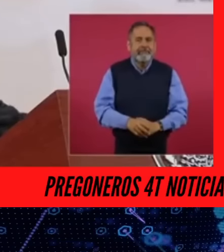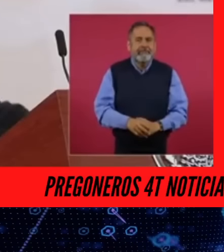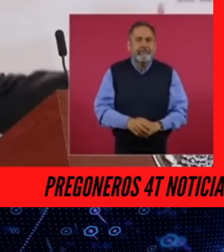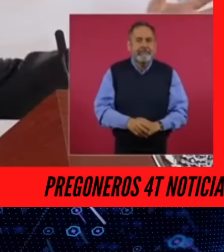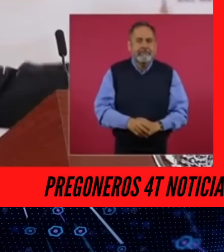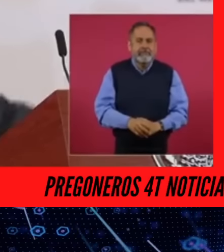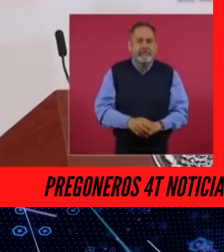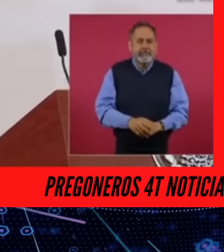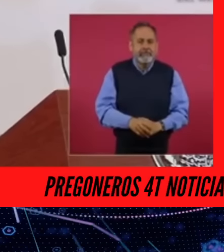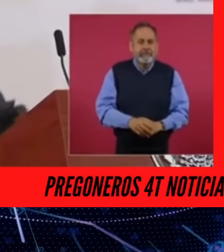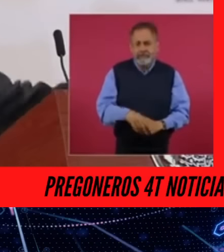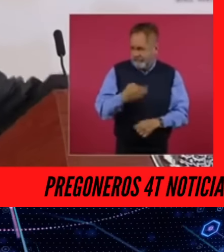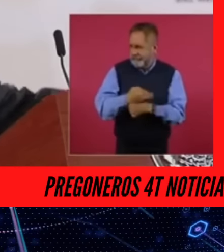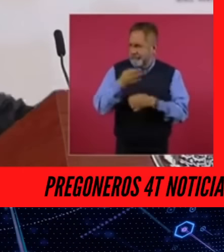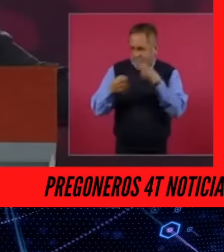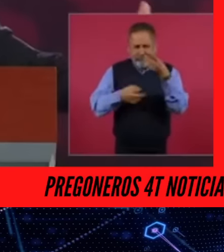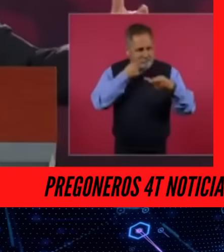organizado.